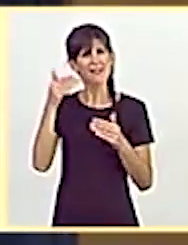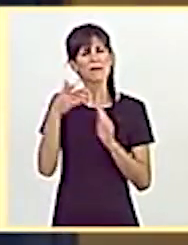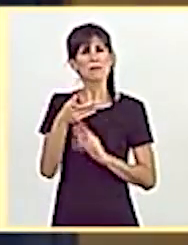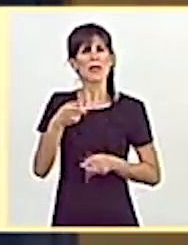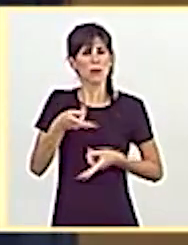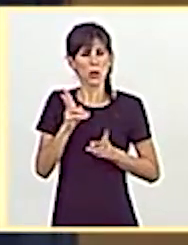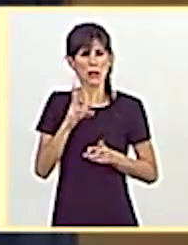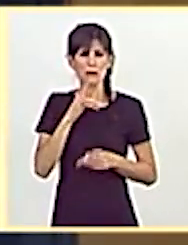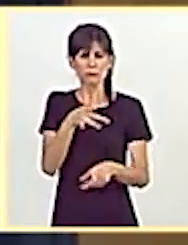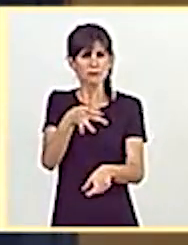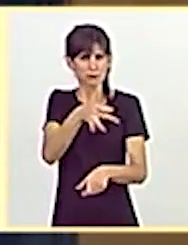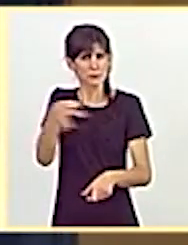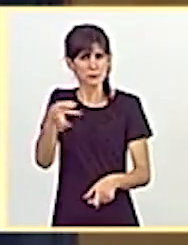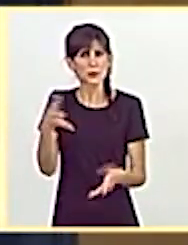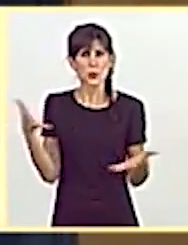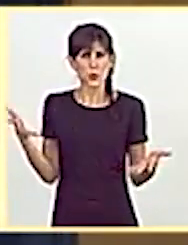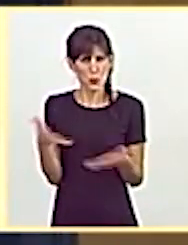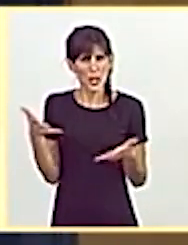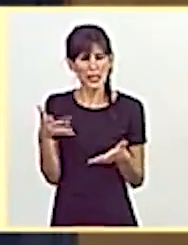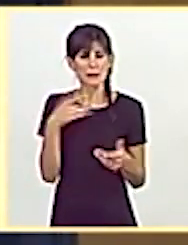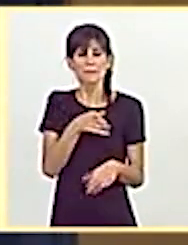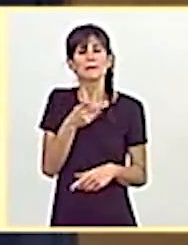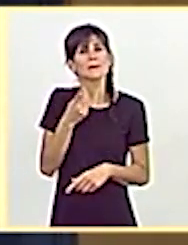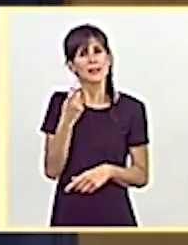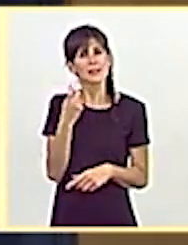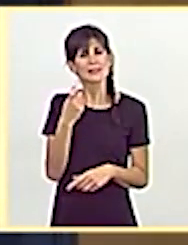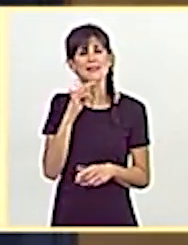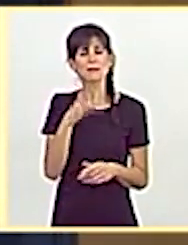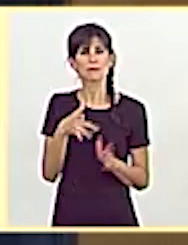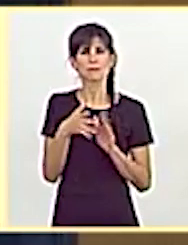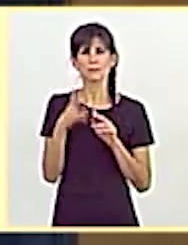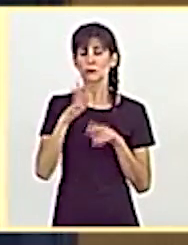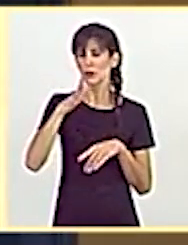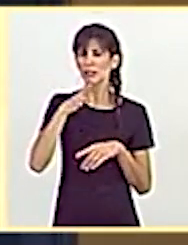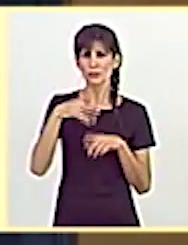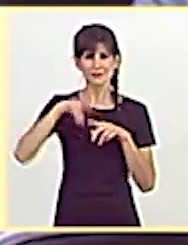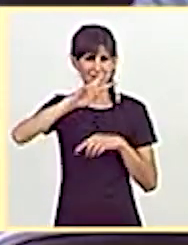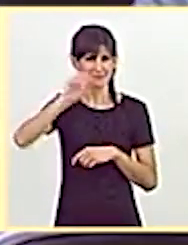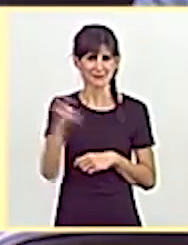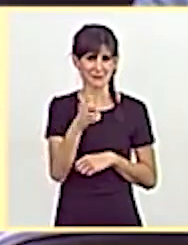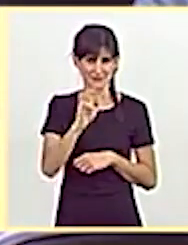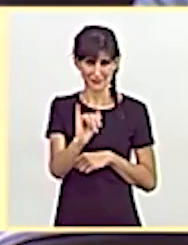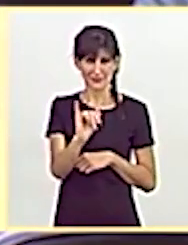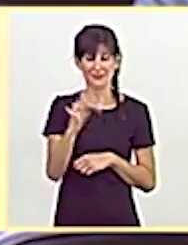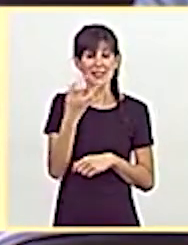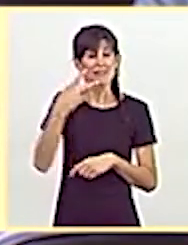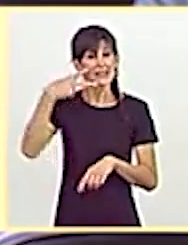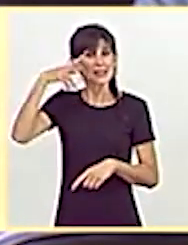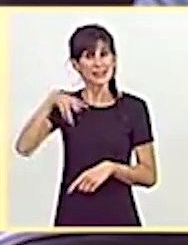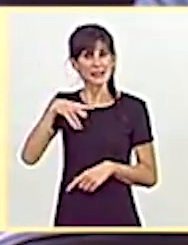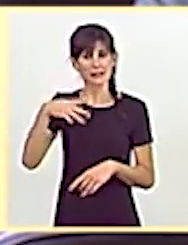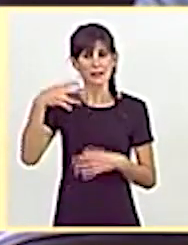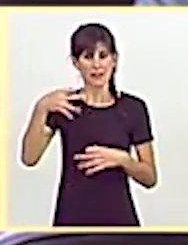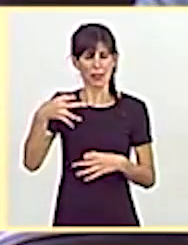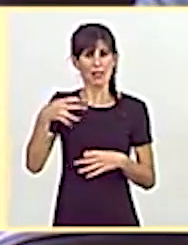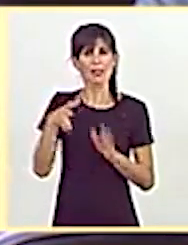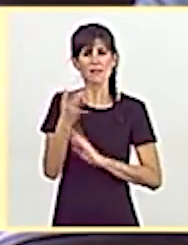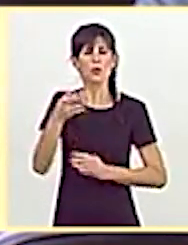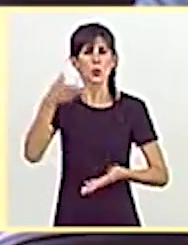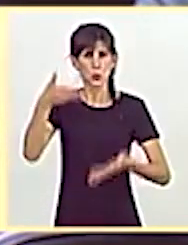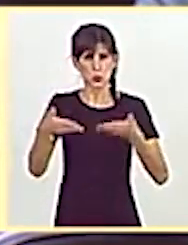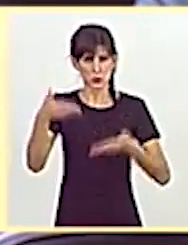acierto. Es urgente y necesario por múltiples motivos. Se trata de reconocer la verdad, de hacer